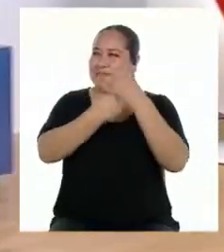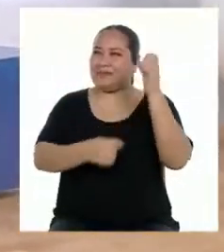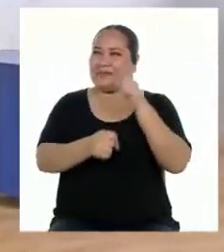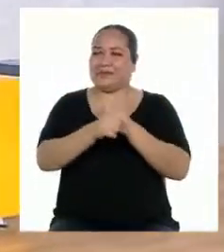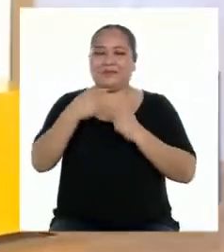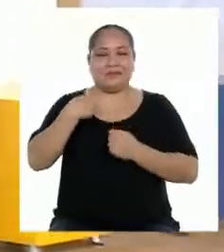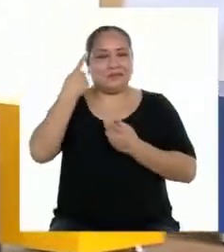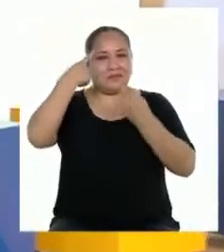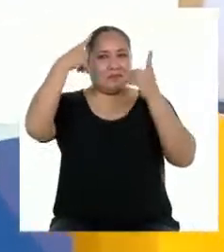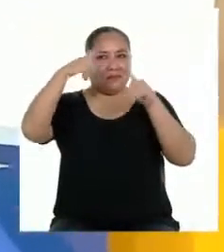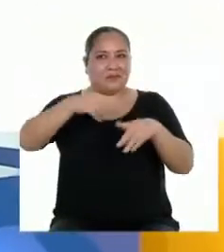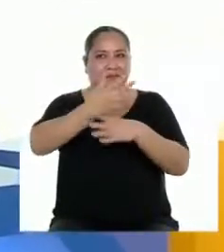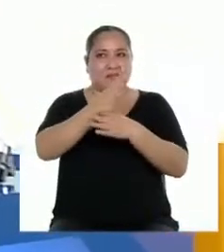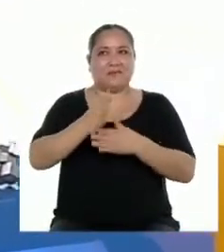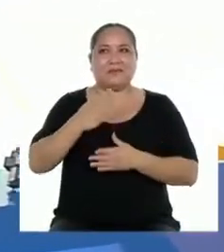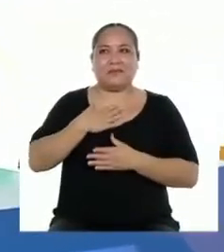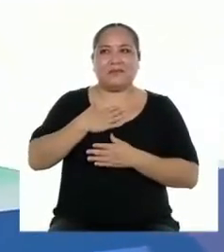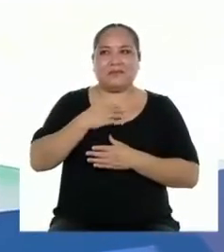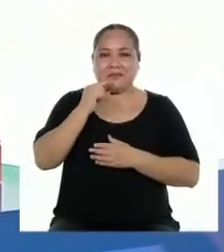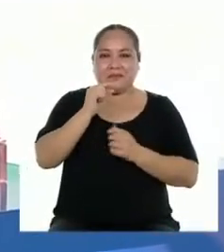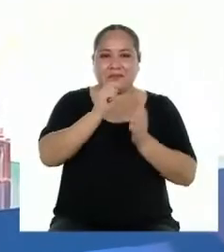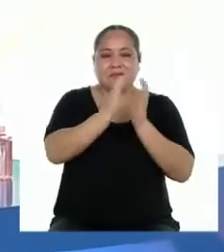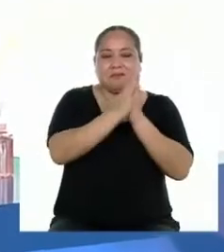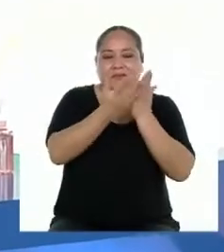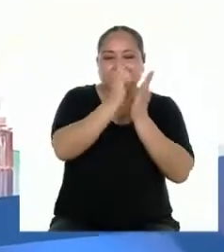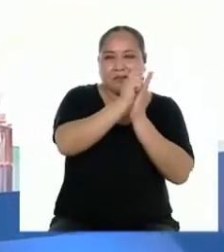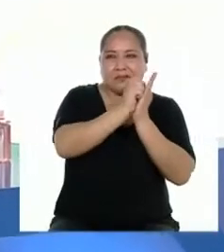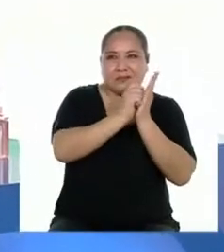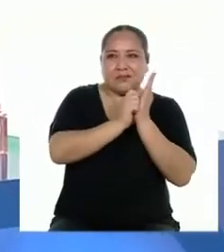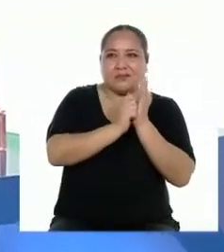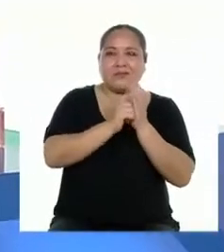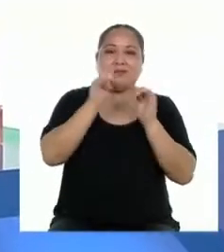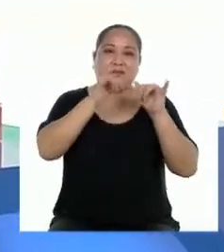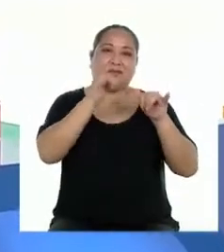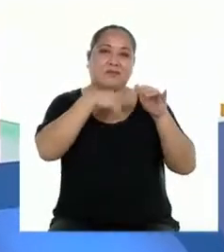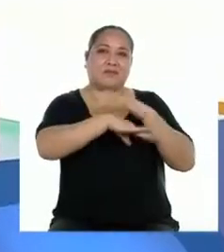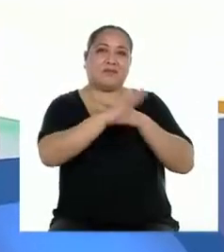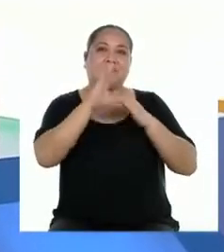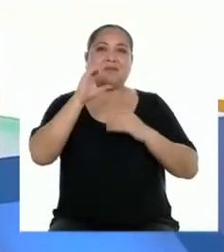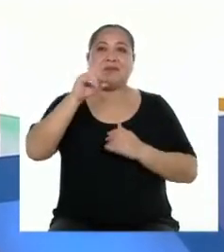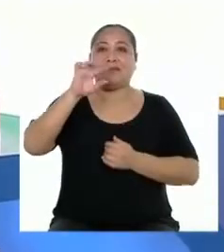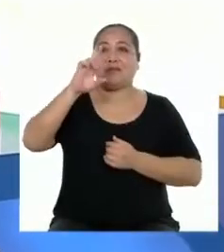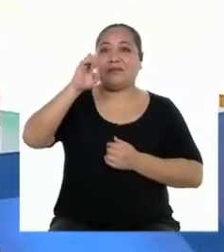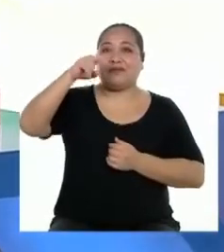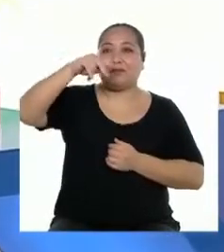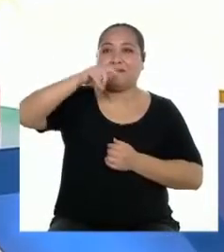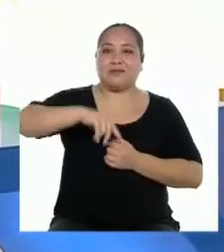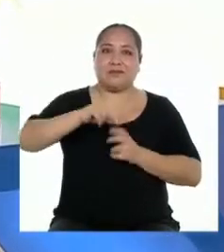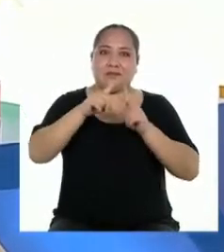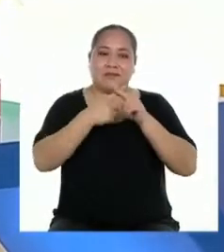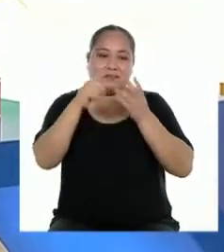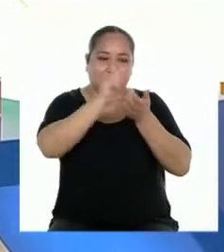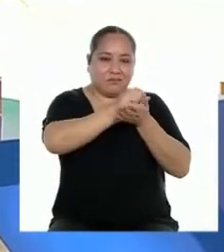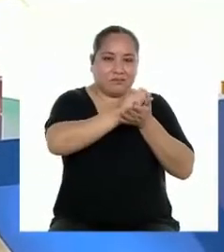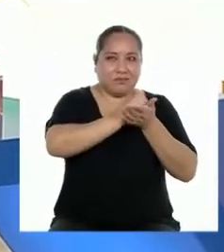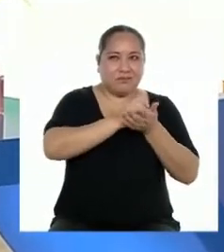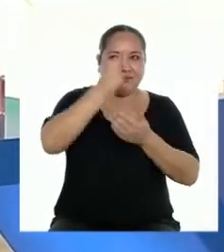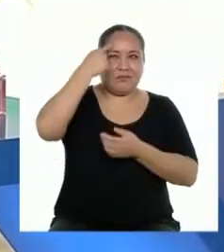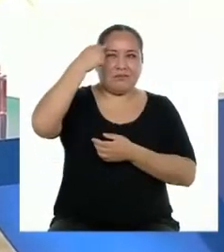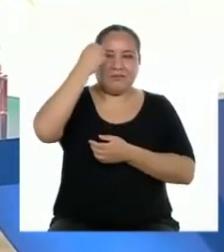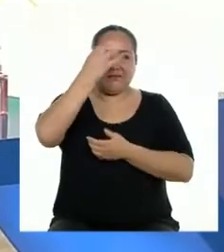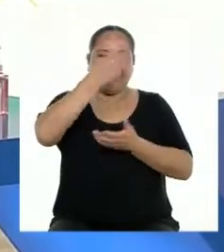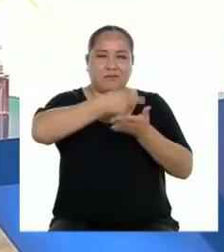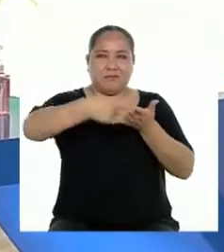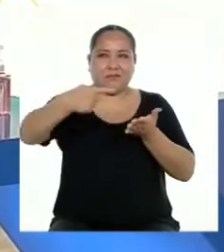decidido compartir un poco de mi diario de cuarentena. ¡Qué roche! Digamos que empecé este diario pensando que serían solo unas